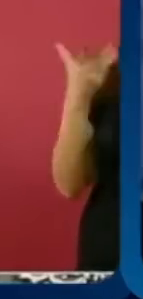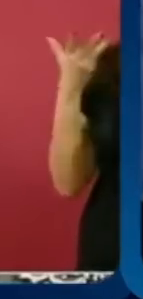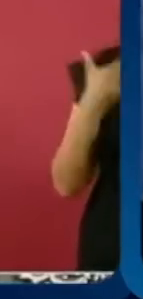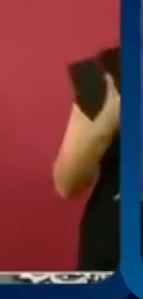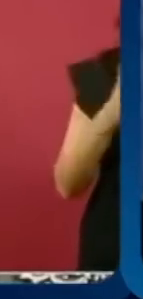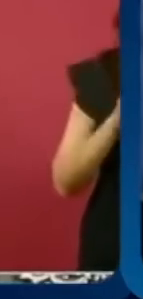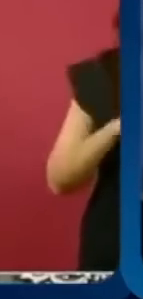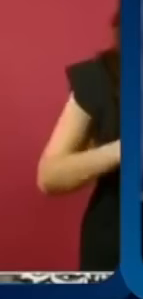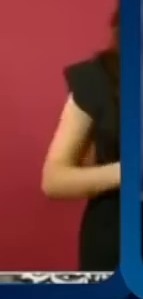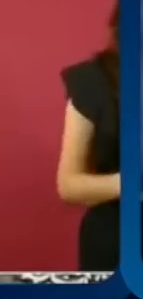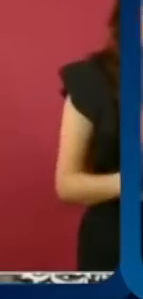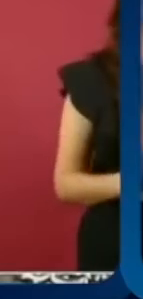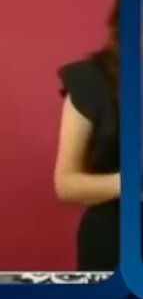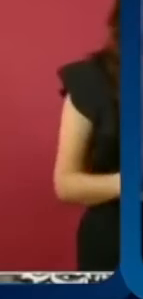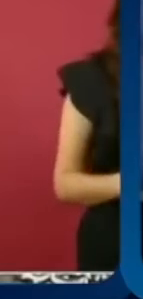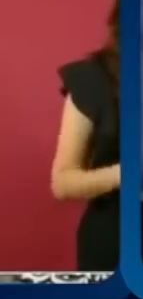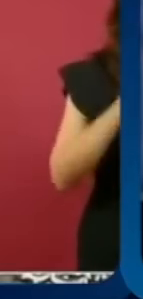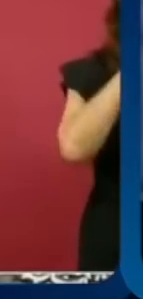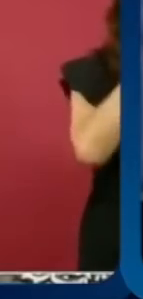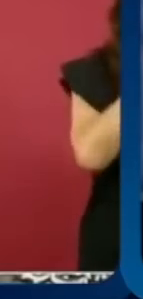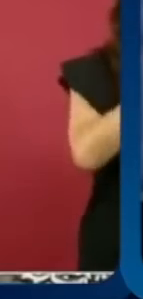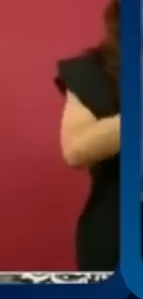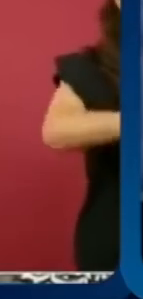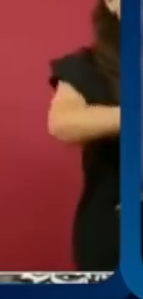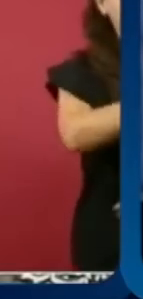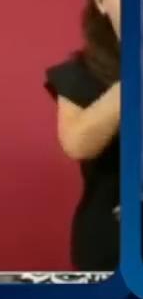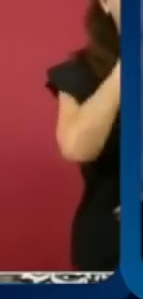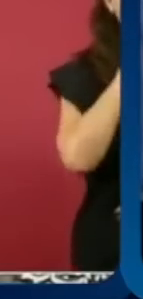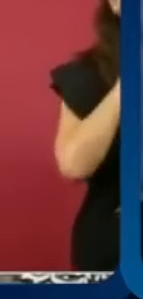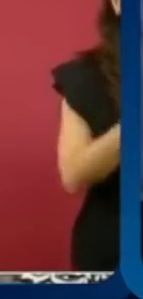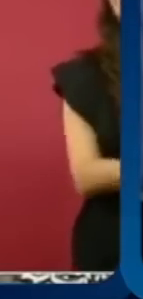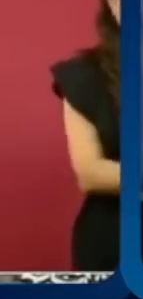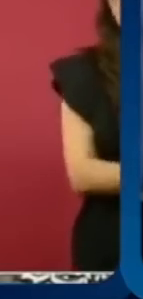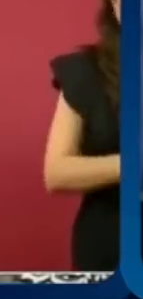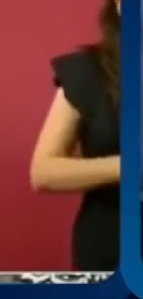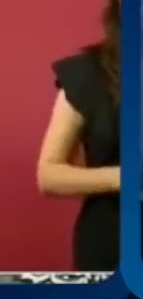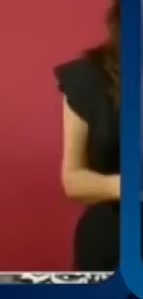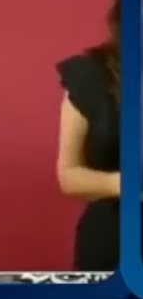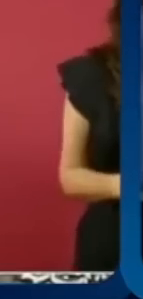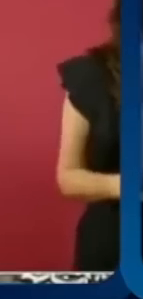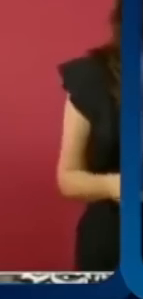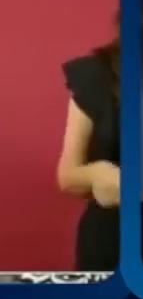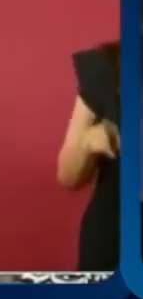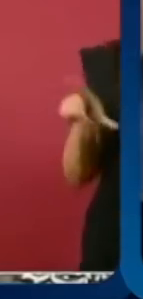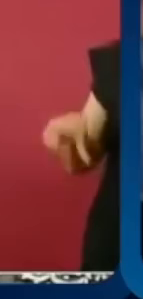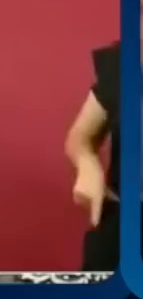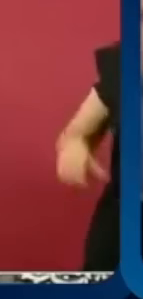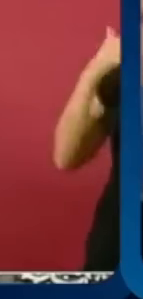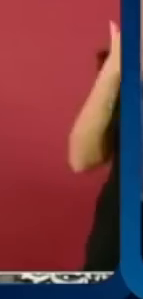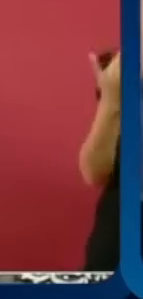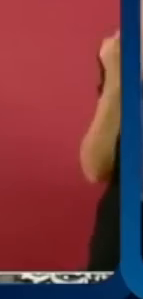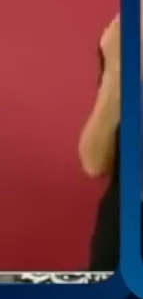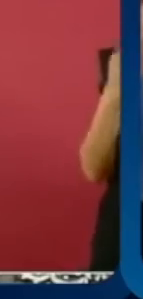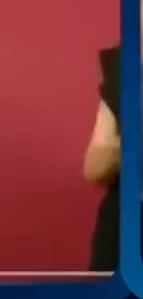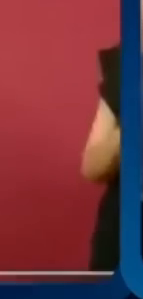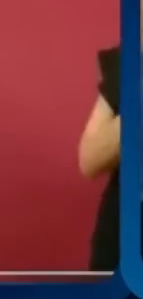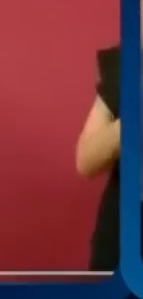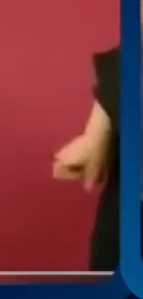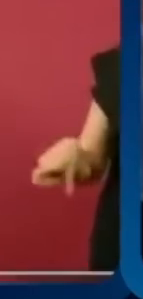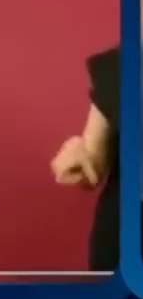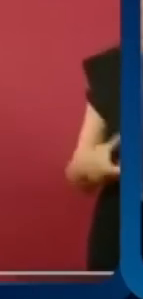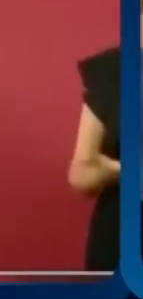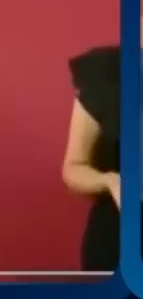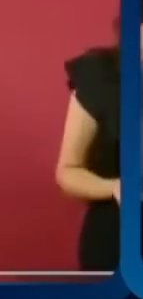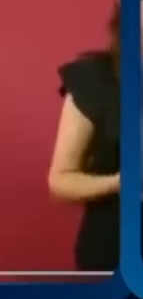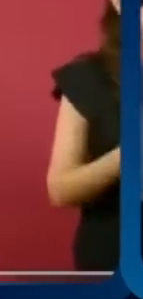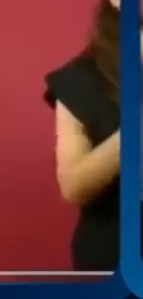últimos años, de que siga existiendo marginación, pobreza, pero lo que realmente siempre, toda la vida ha